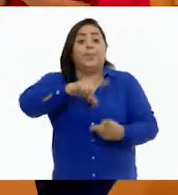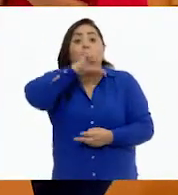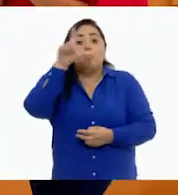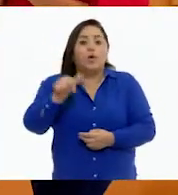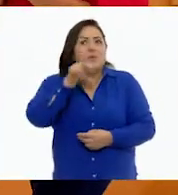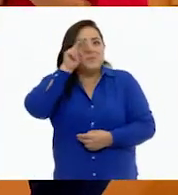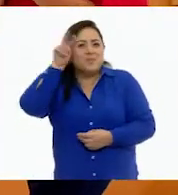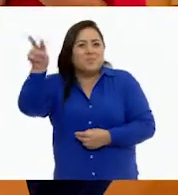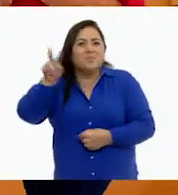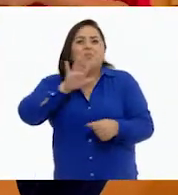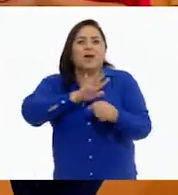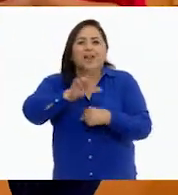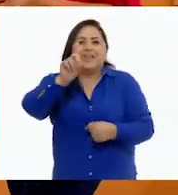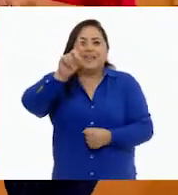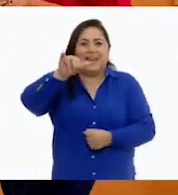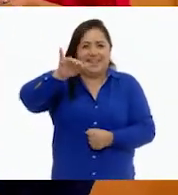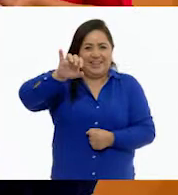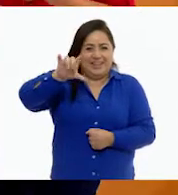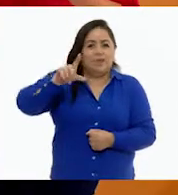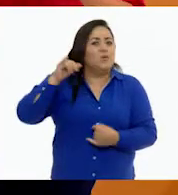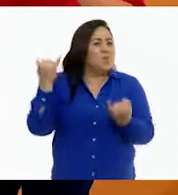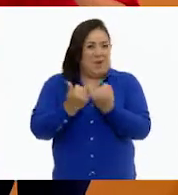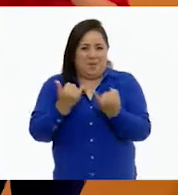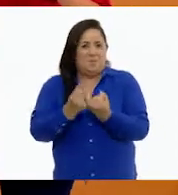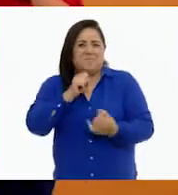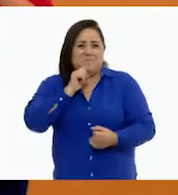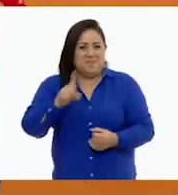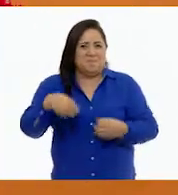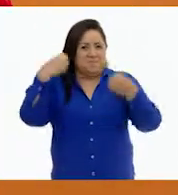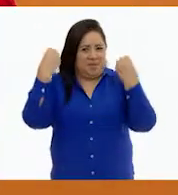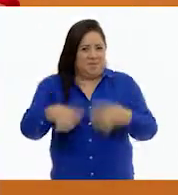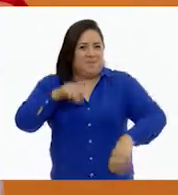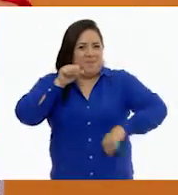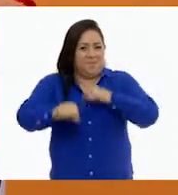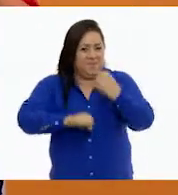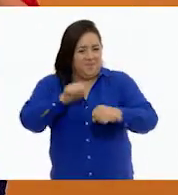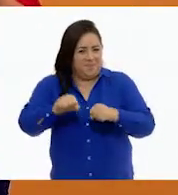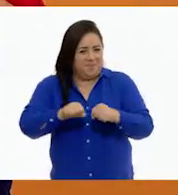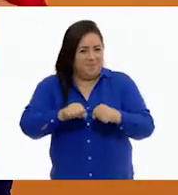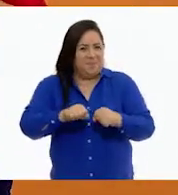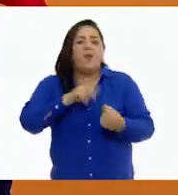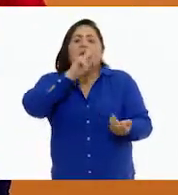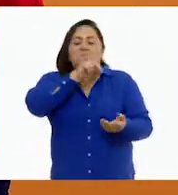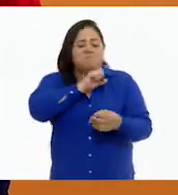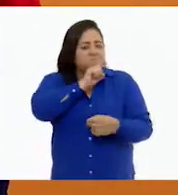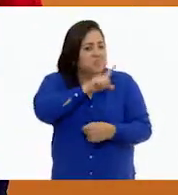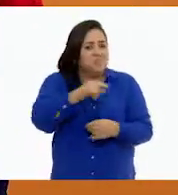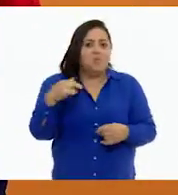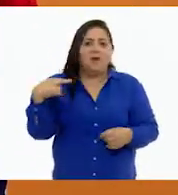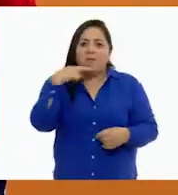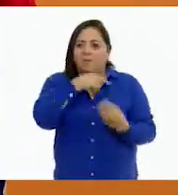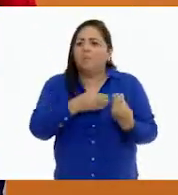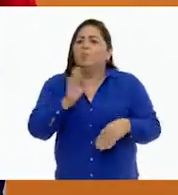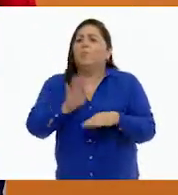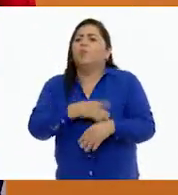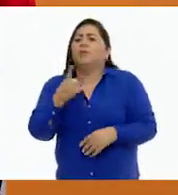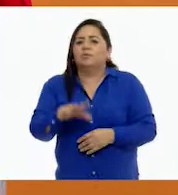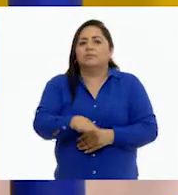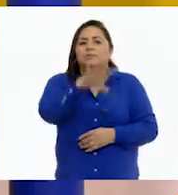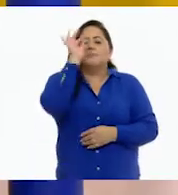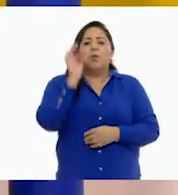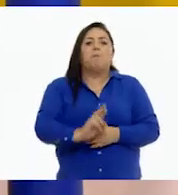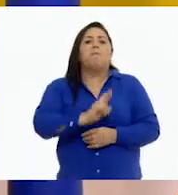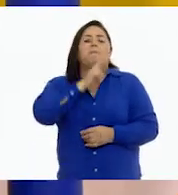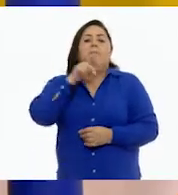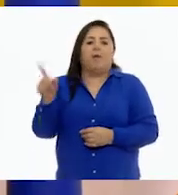vimos el caso de Daniel, que también, pues, tuvo por ahí unos problemitas, pero supo resolverlos a tiempo porque eligió de la